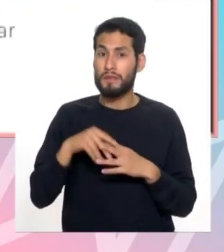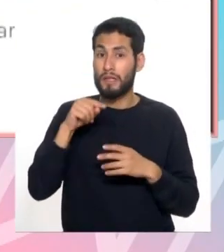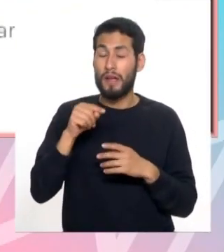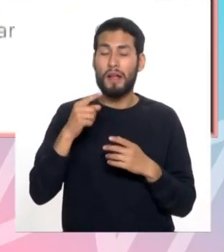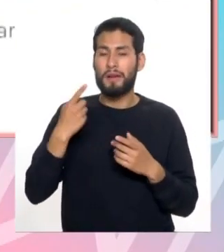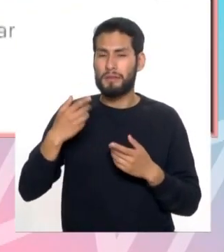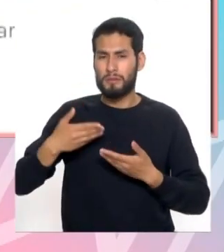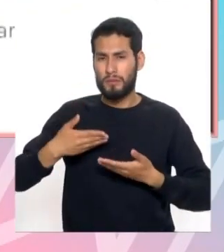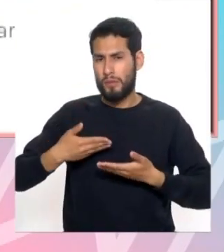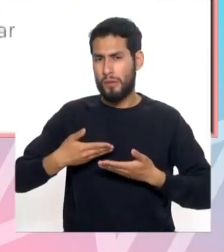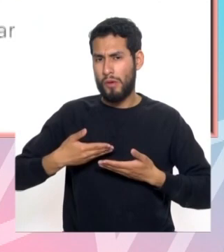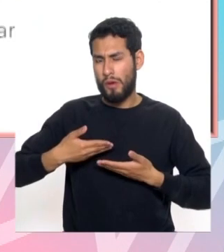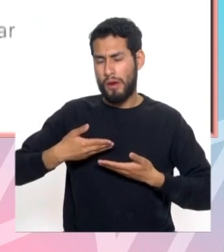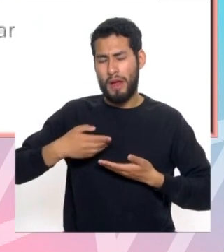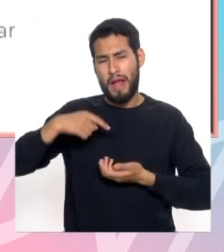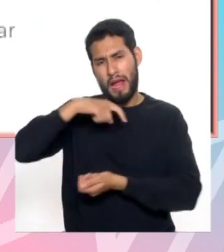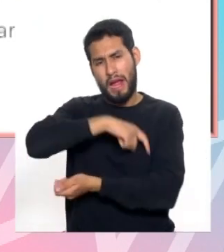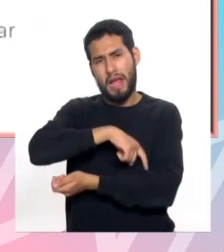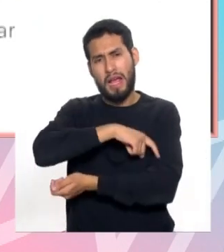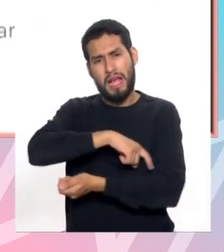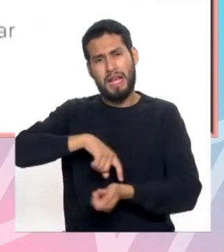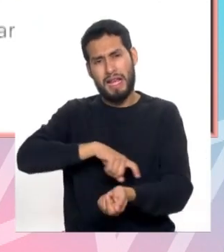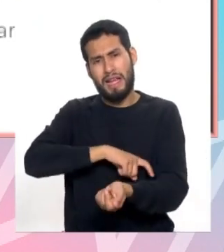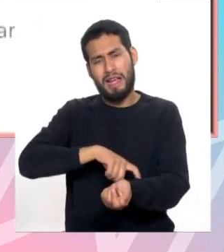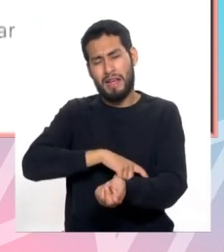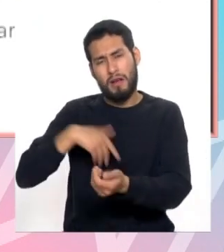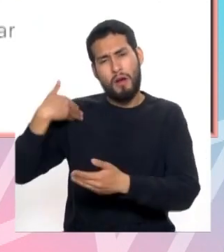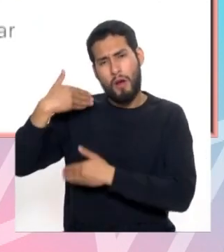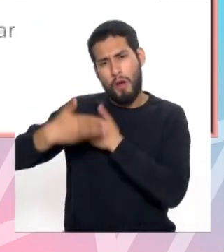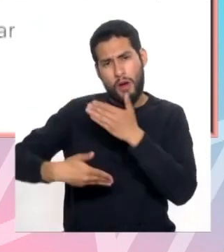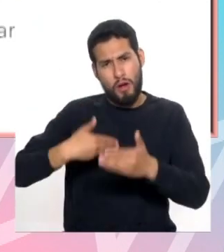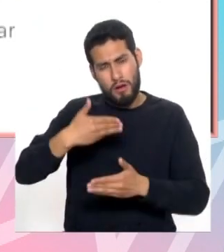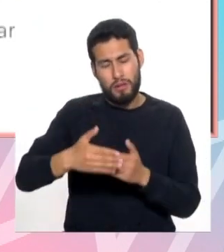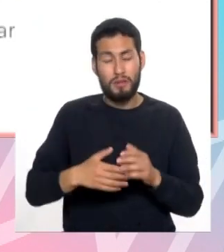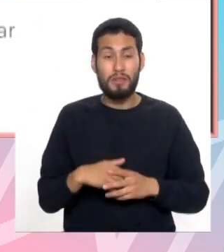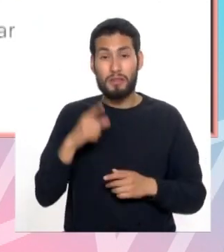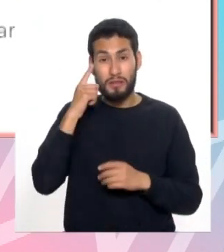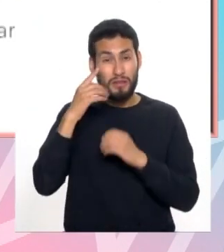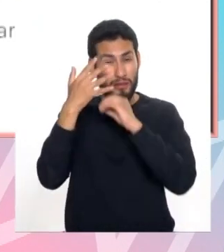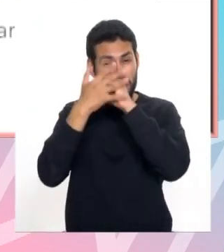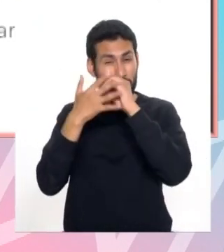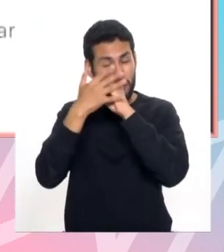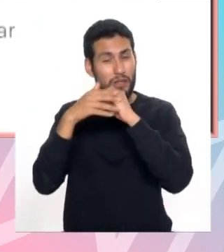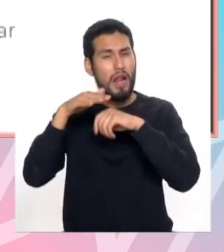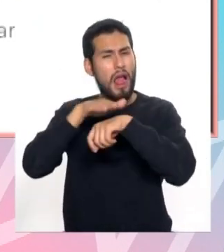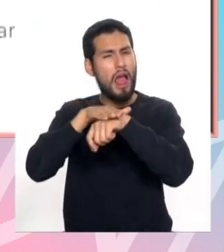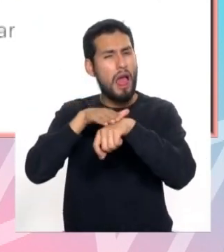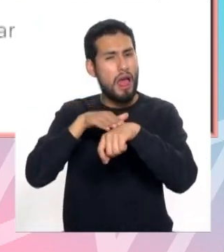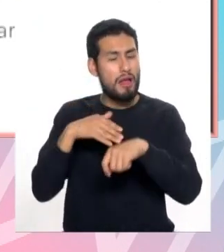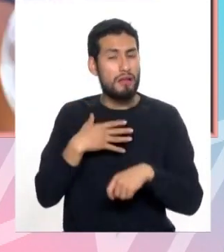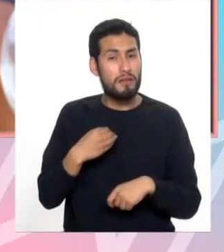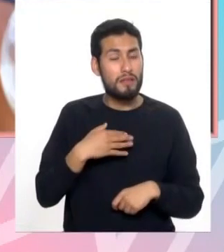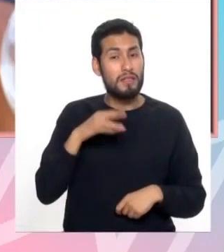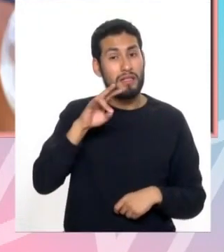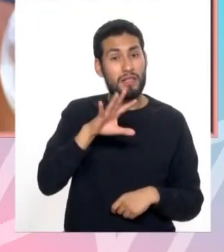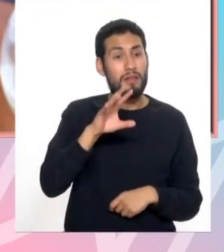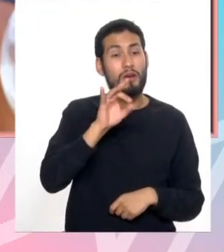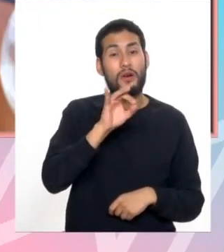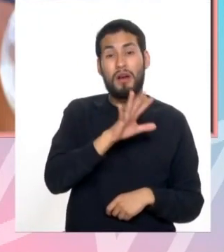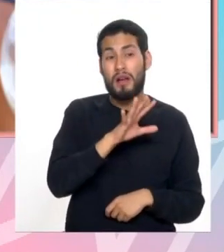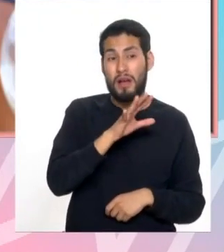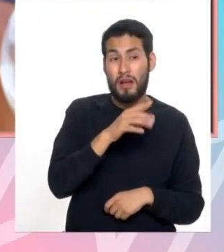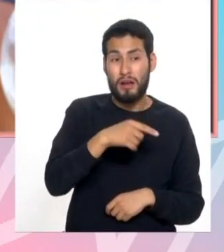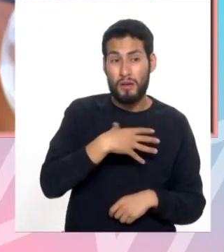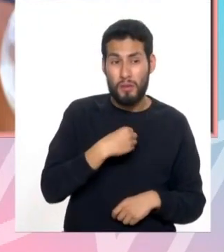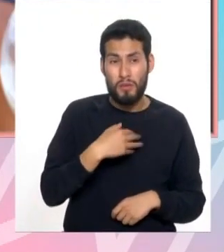genético, el factor hereditario. Hay cataratas que son tan lentas que una persona de 75, 80, 85 años